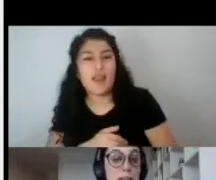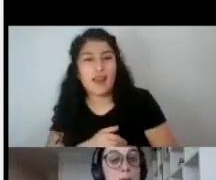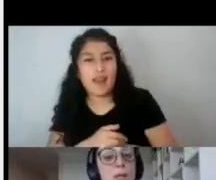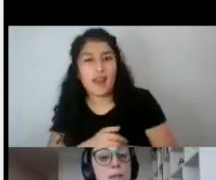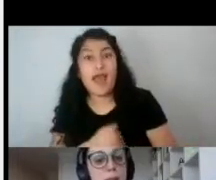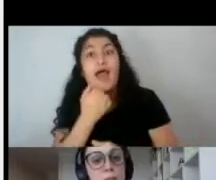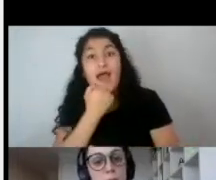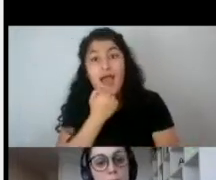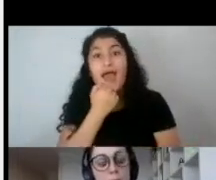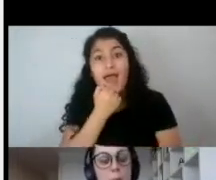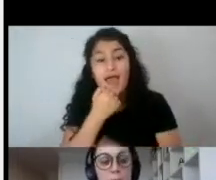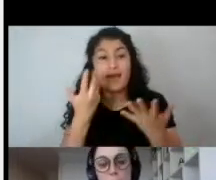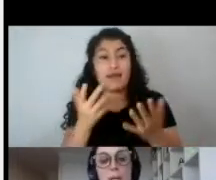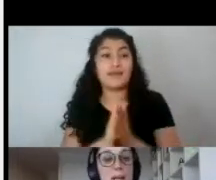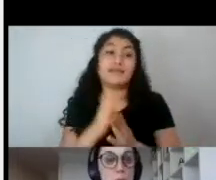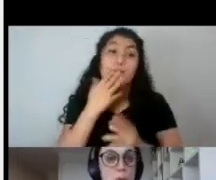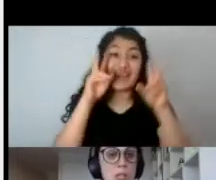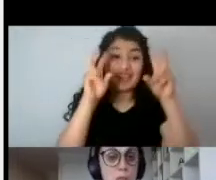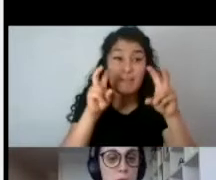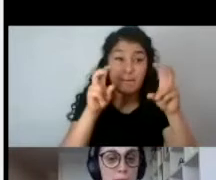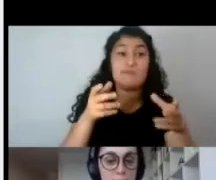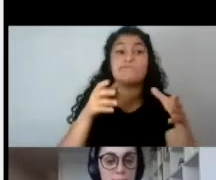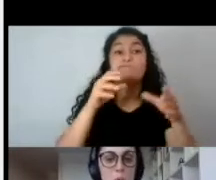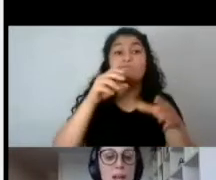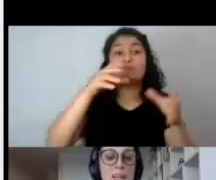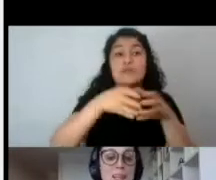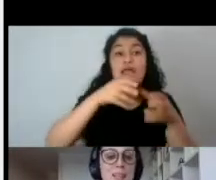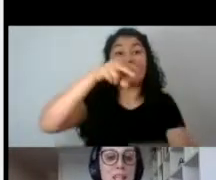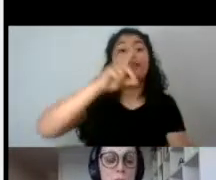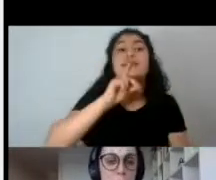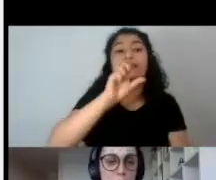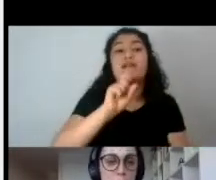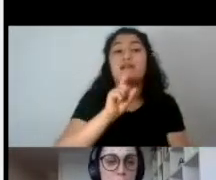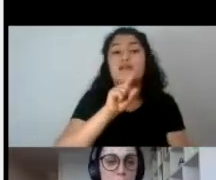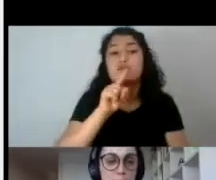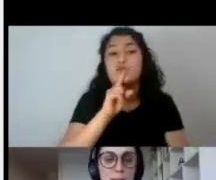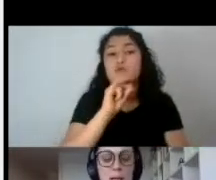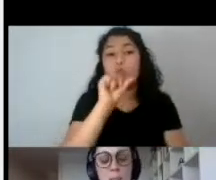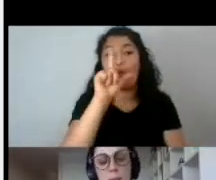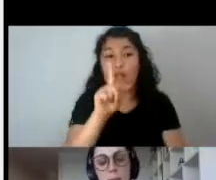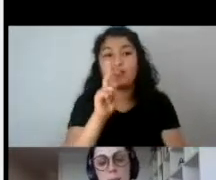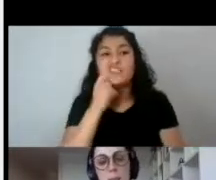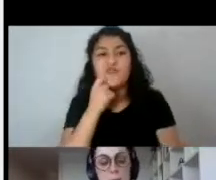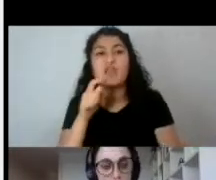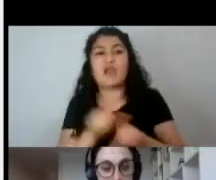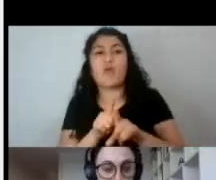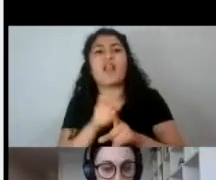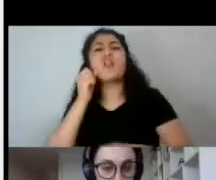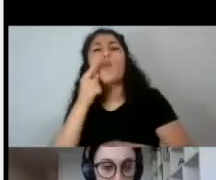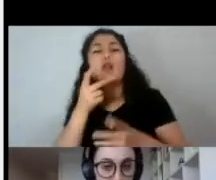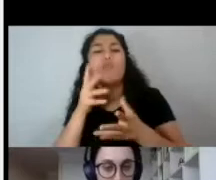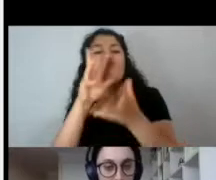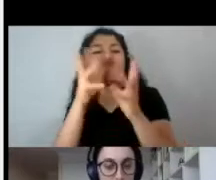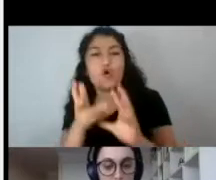Y en un nivel textual, bueno, en la enunciación, es decir, ¿cuál es el estilo? Y acá les voy a poner